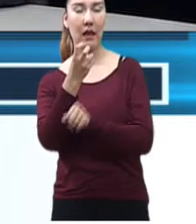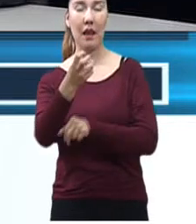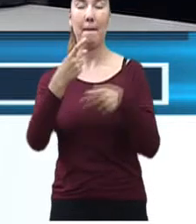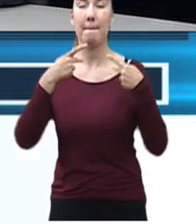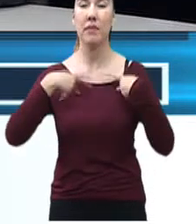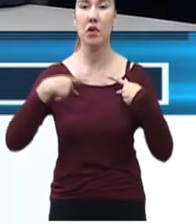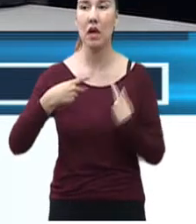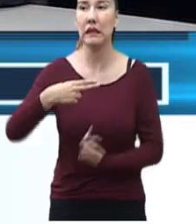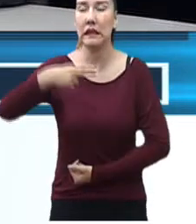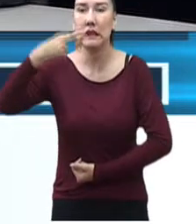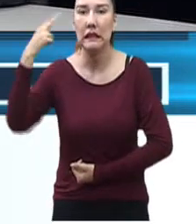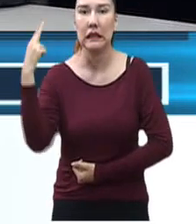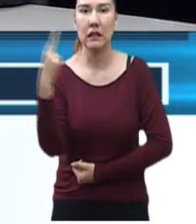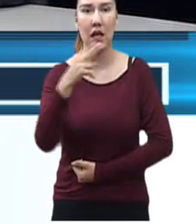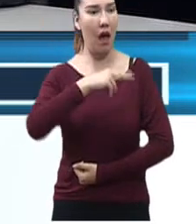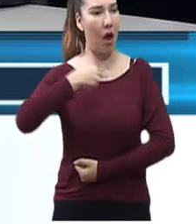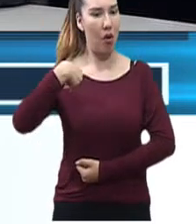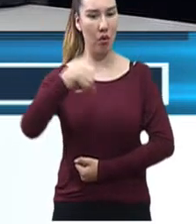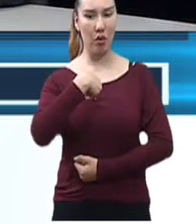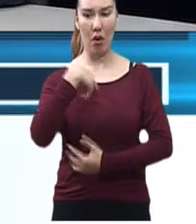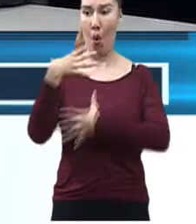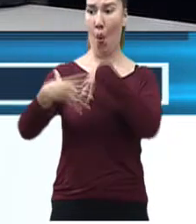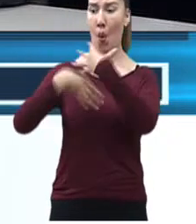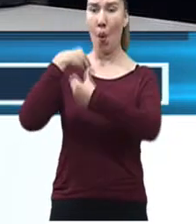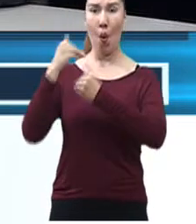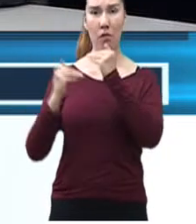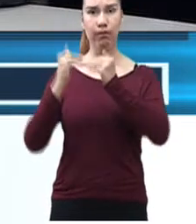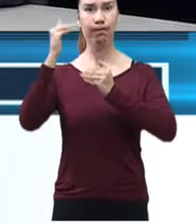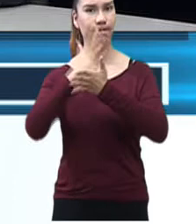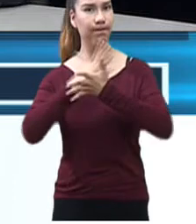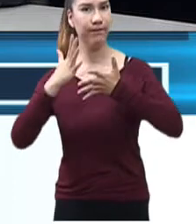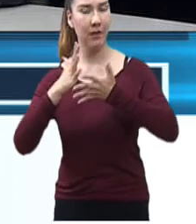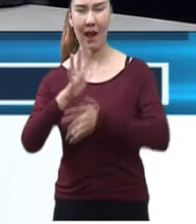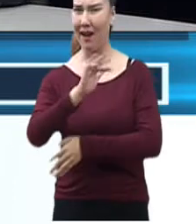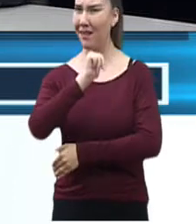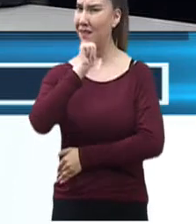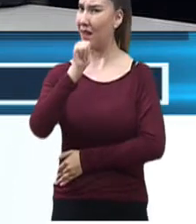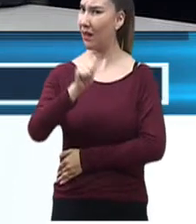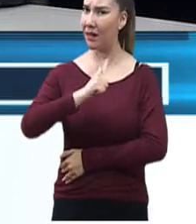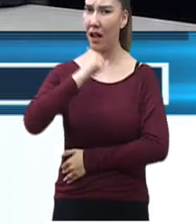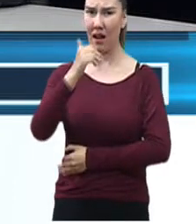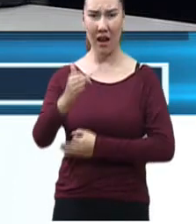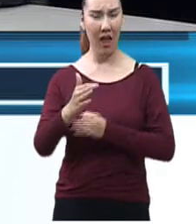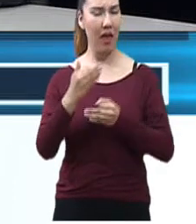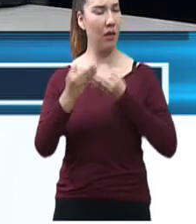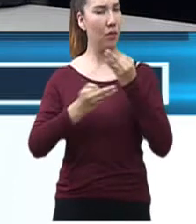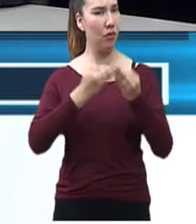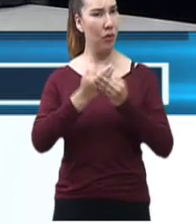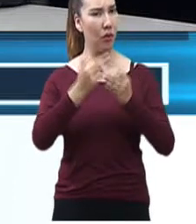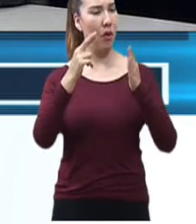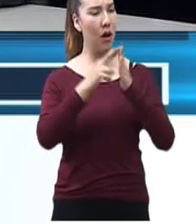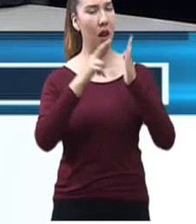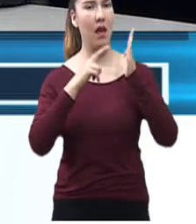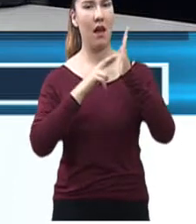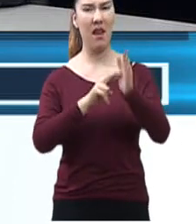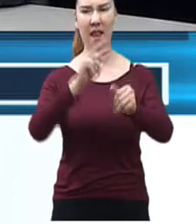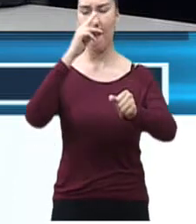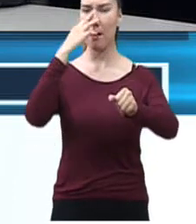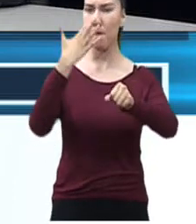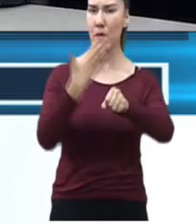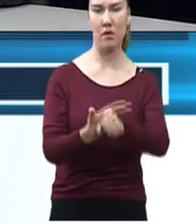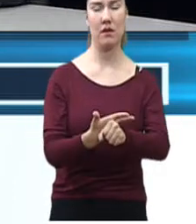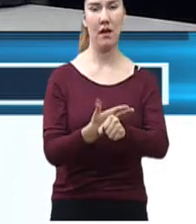propagar la enfermedad, ni mucho menos. Lo estamos haciendo con todas las medidas y con toda la responsabilidad ahí en el DIF. Entonces,